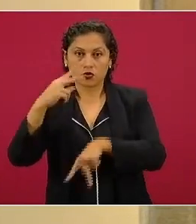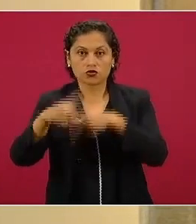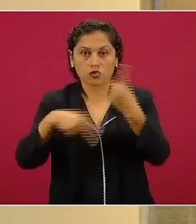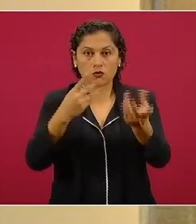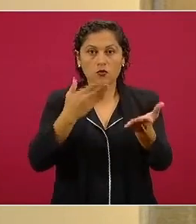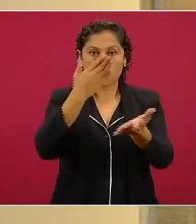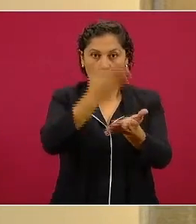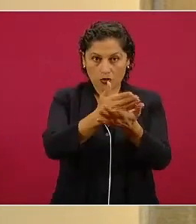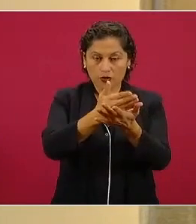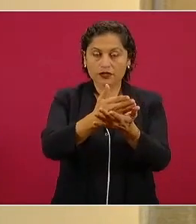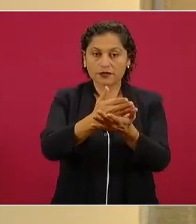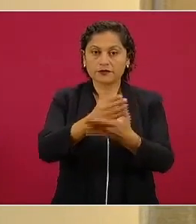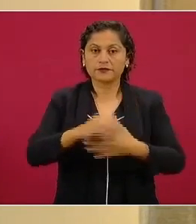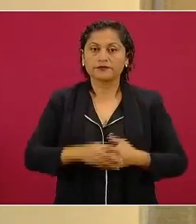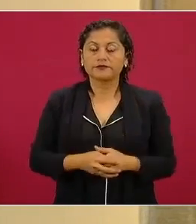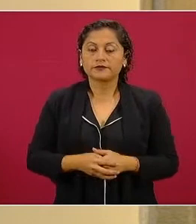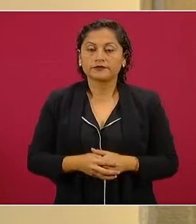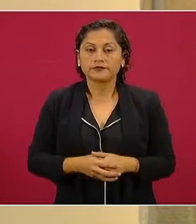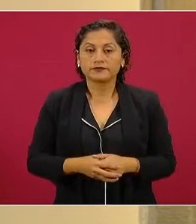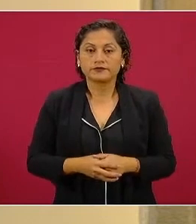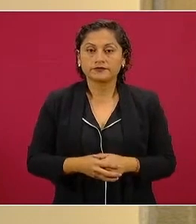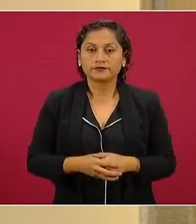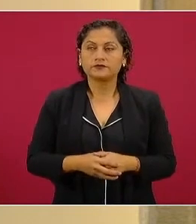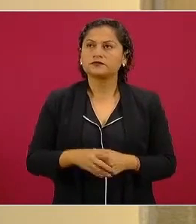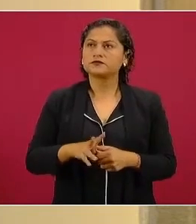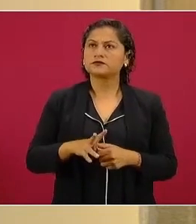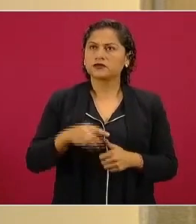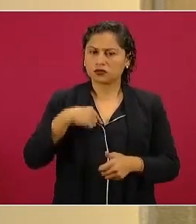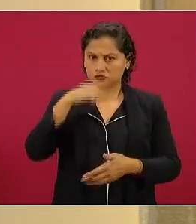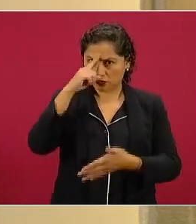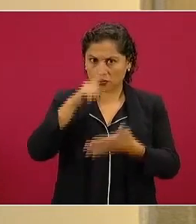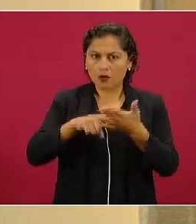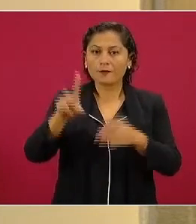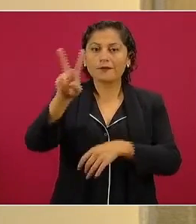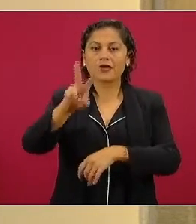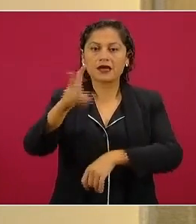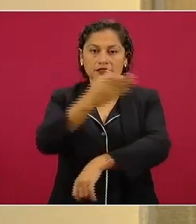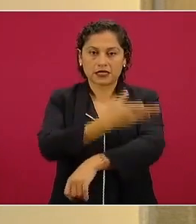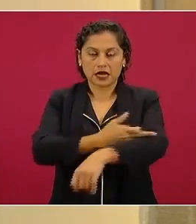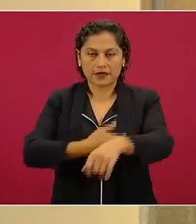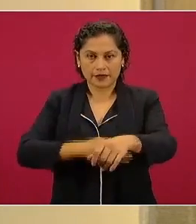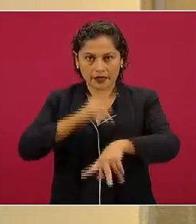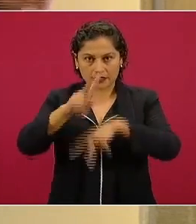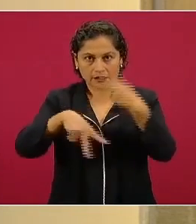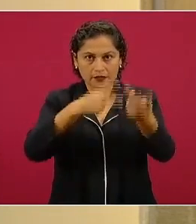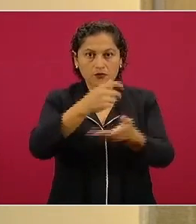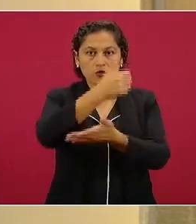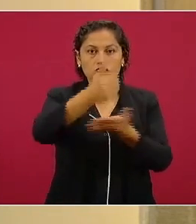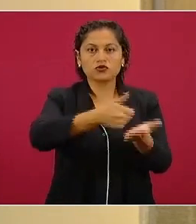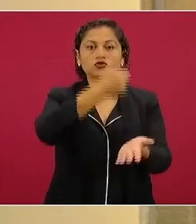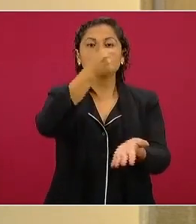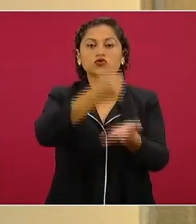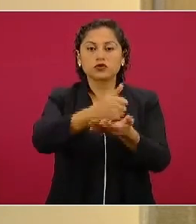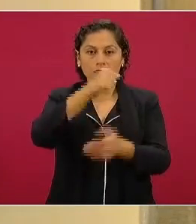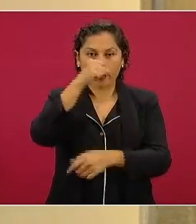Voy a estar el viernes por la tarde en Ciudad Juárez. A esto,